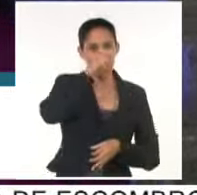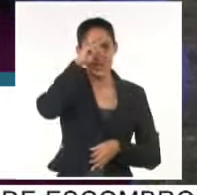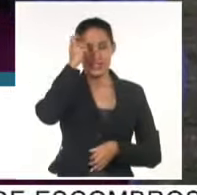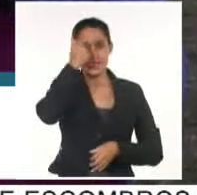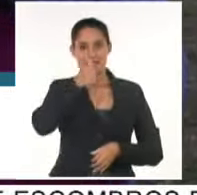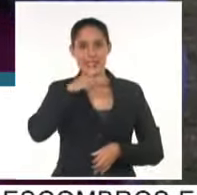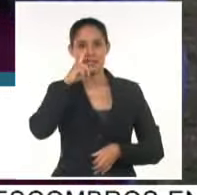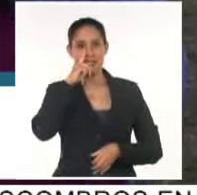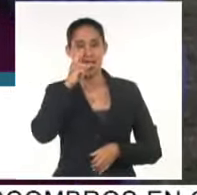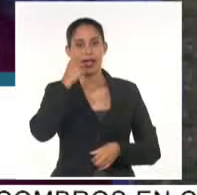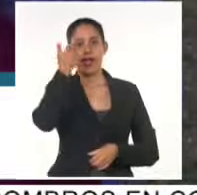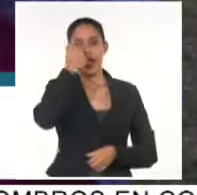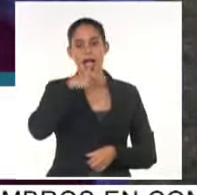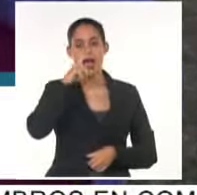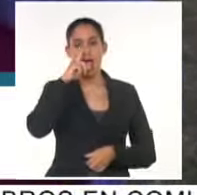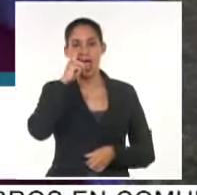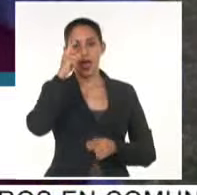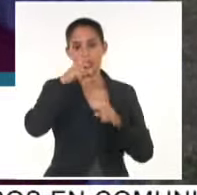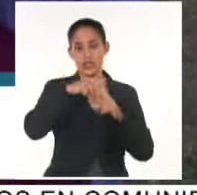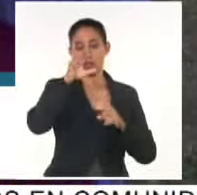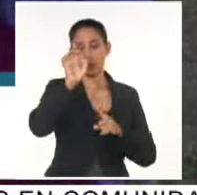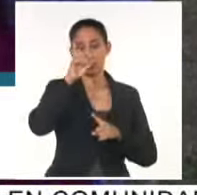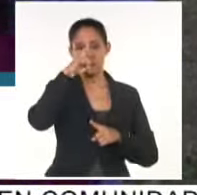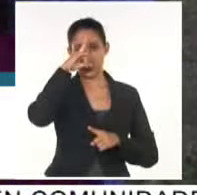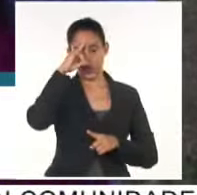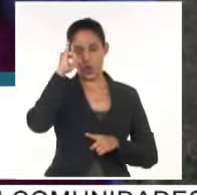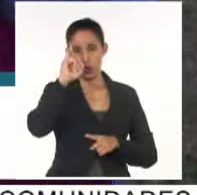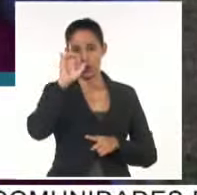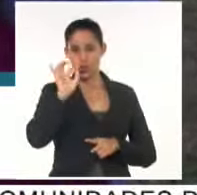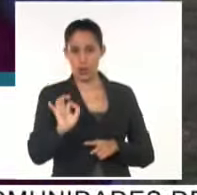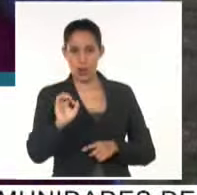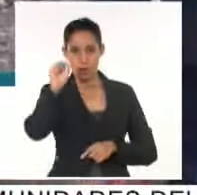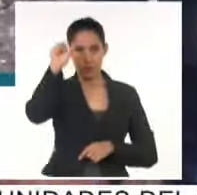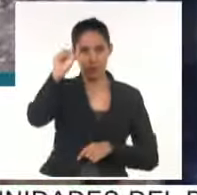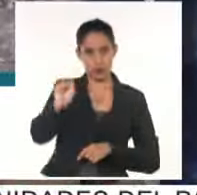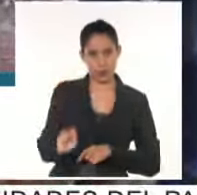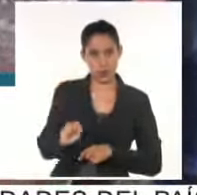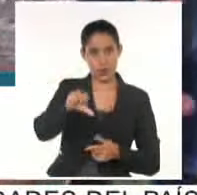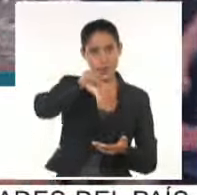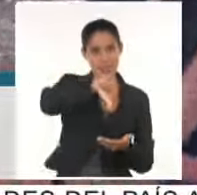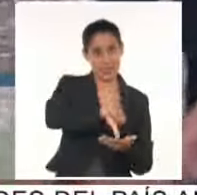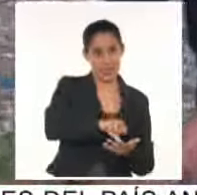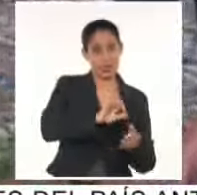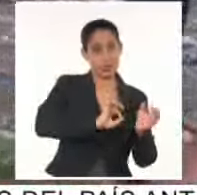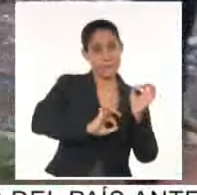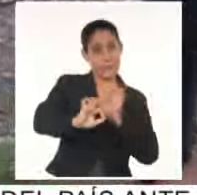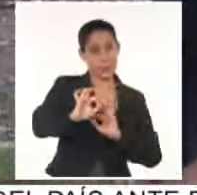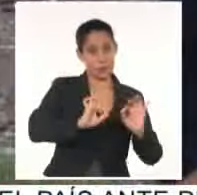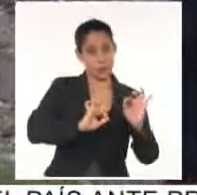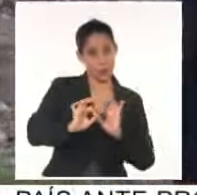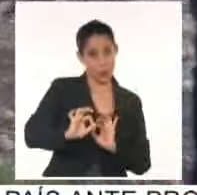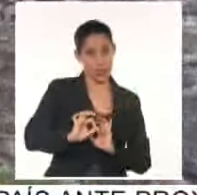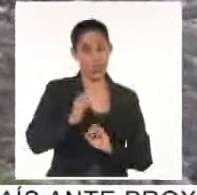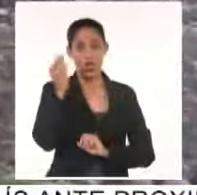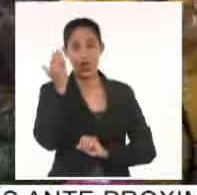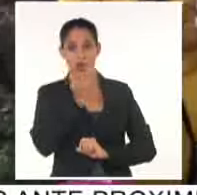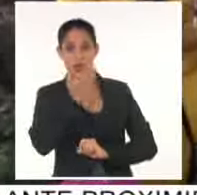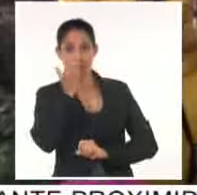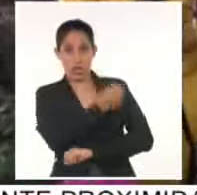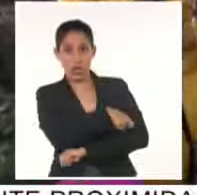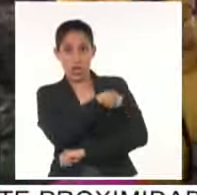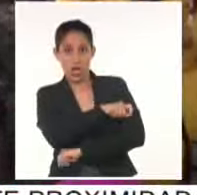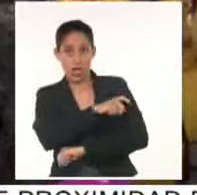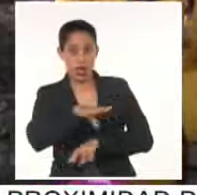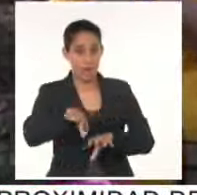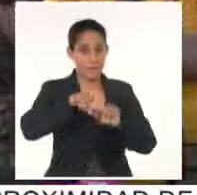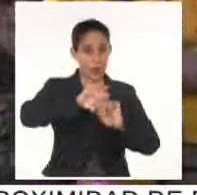Sur, justamente en un centro de protección a evacuados por el paso del huracán Oscar en este